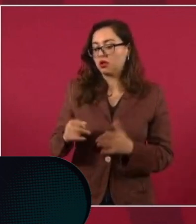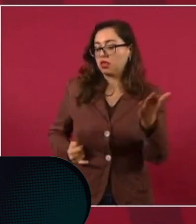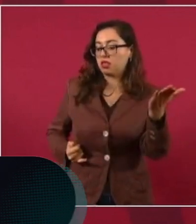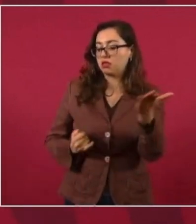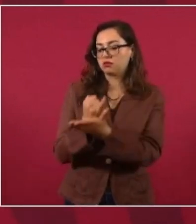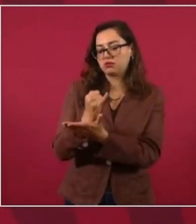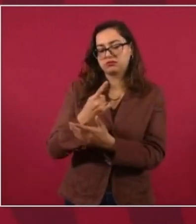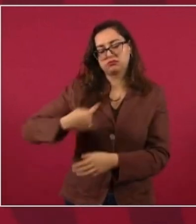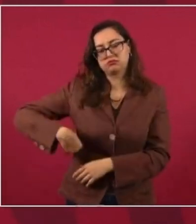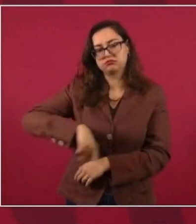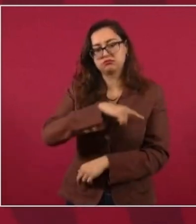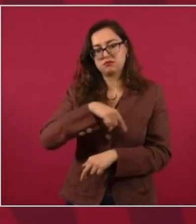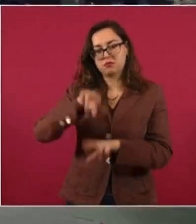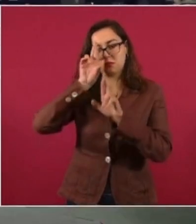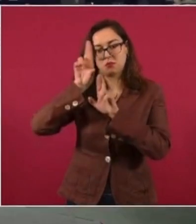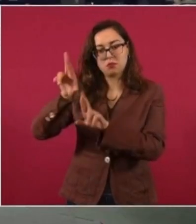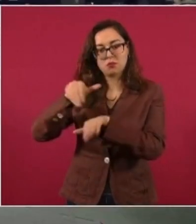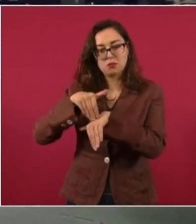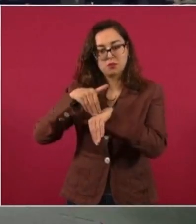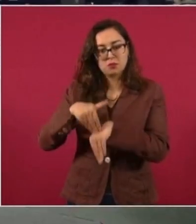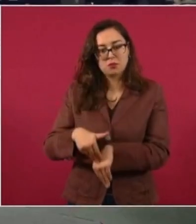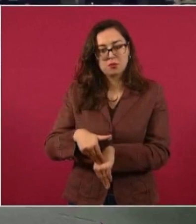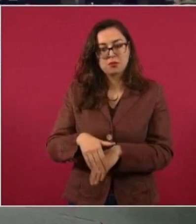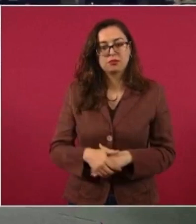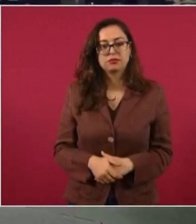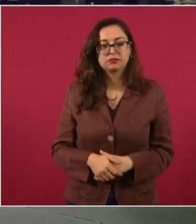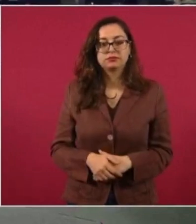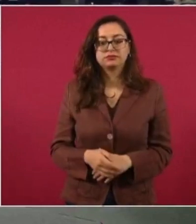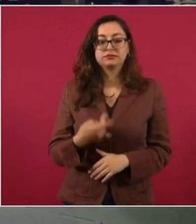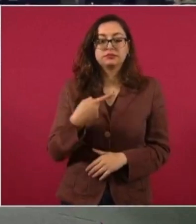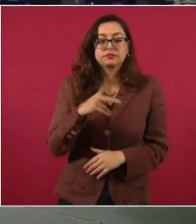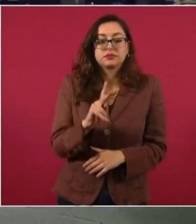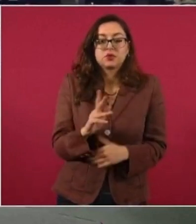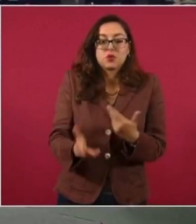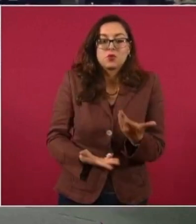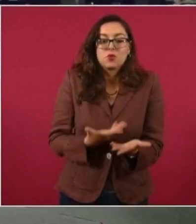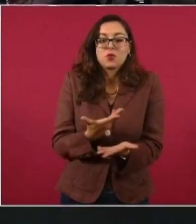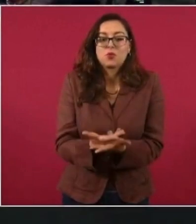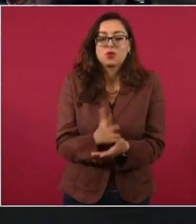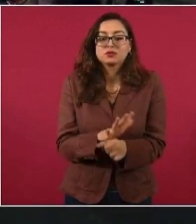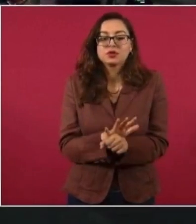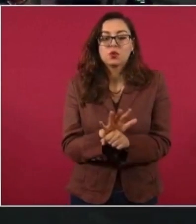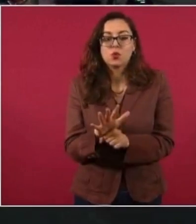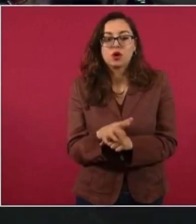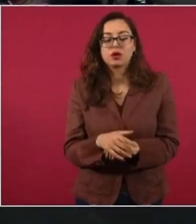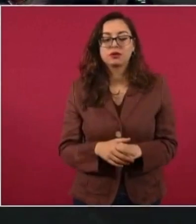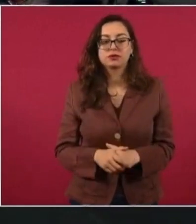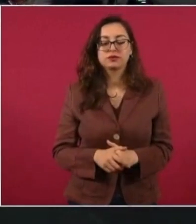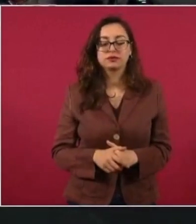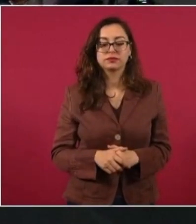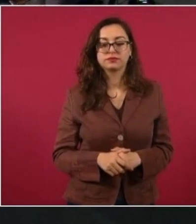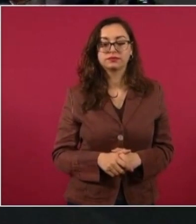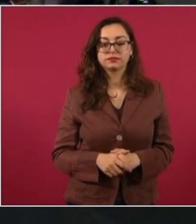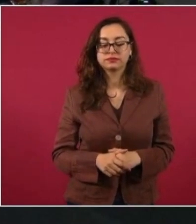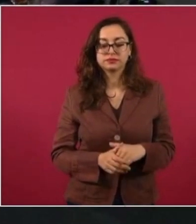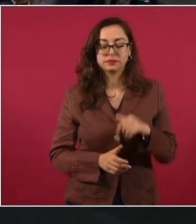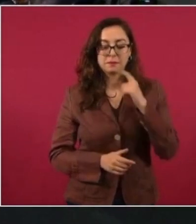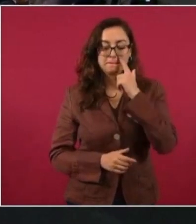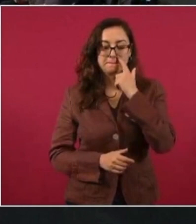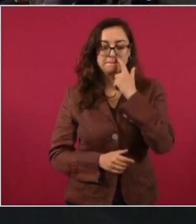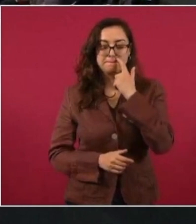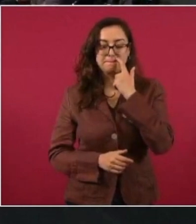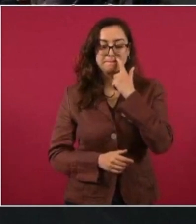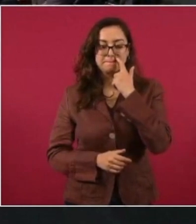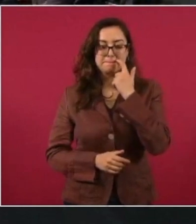pero miren lo que están proponiendo, que los